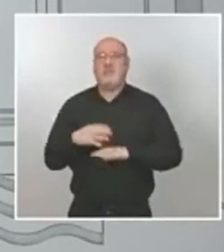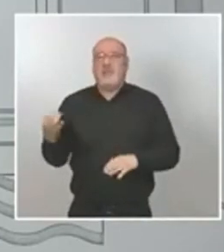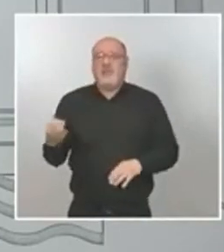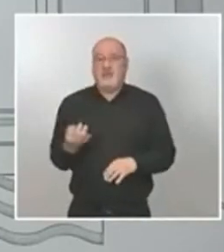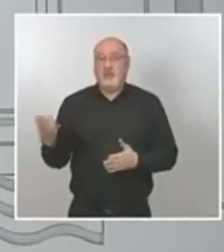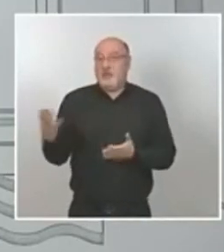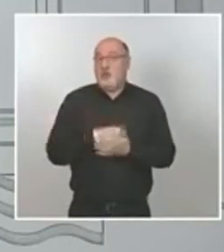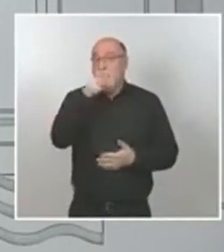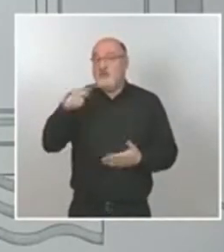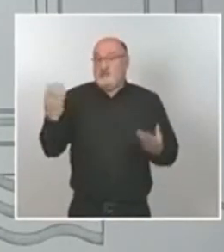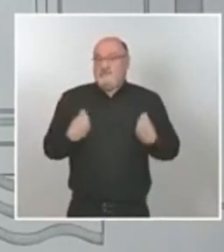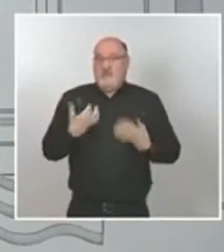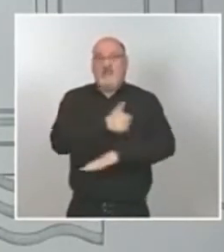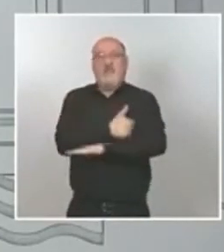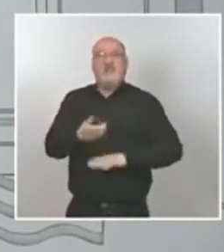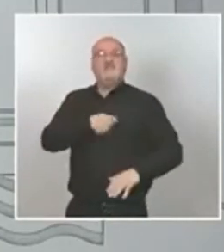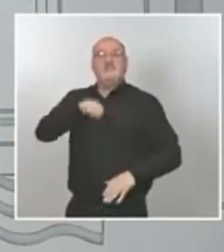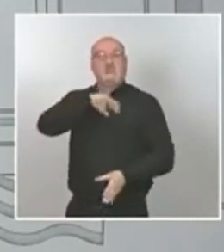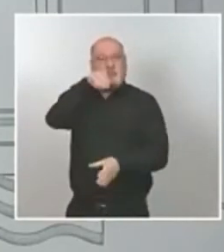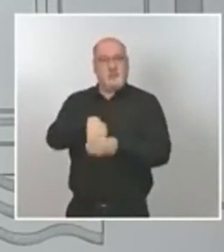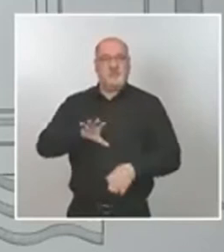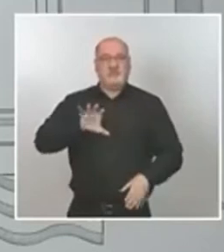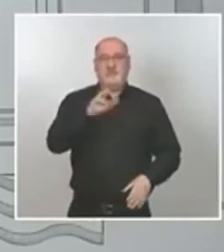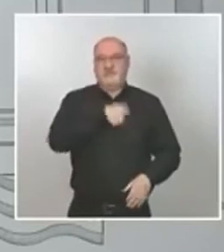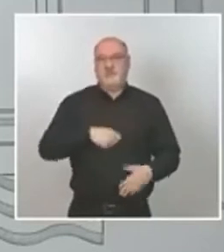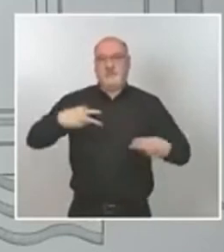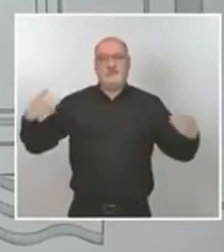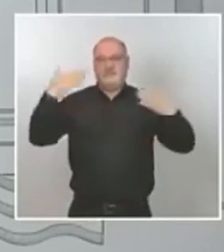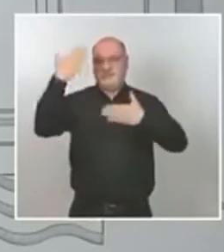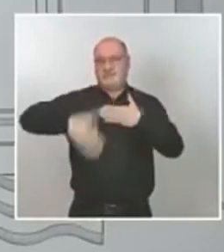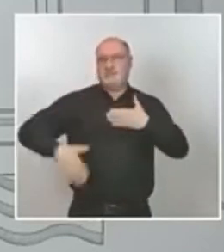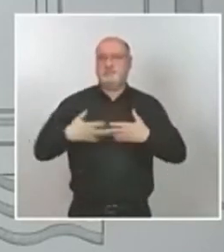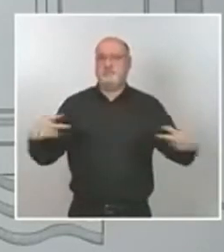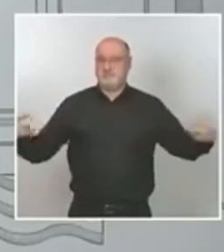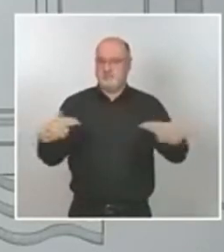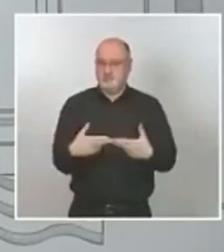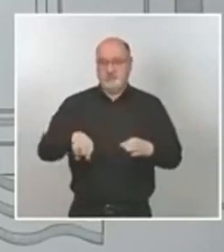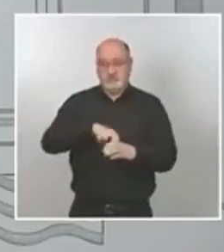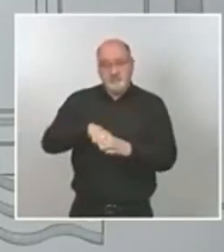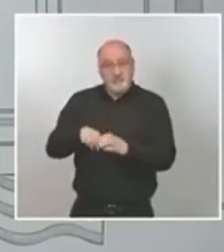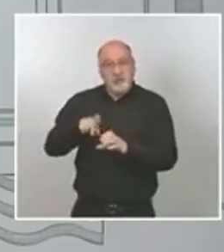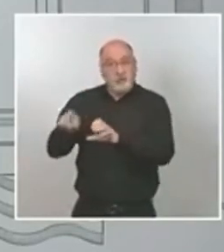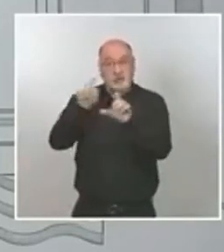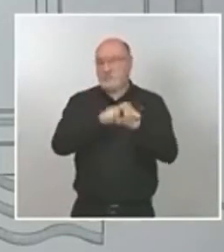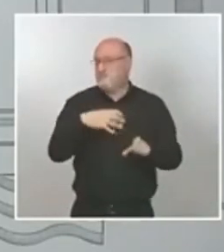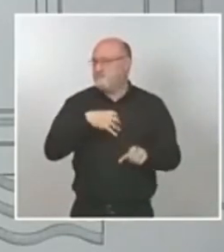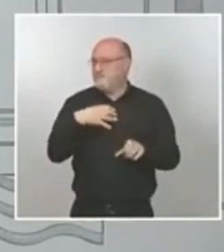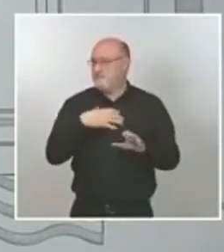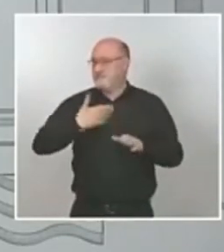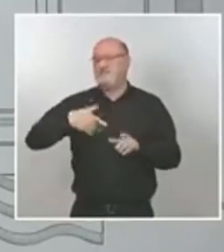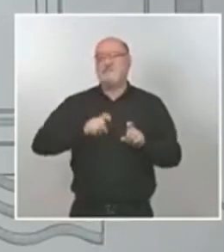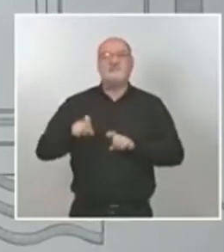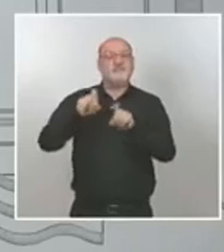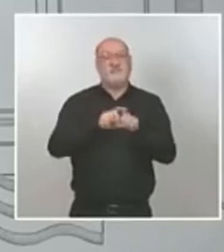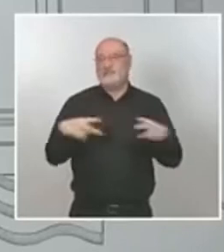este país que significa limitaciones a la movilidad cierres perimetrales digamos limitación a las restricciones